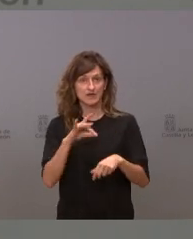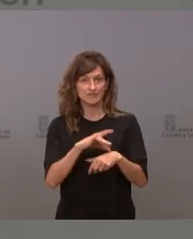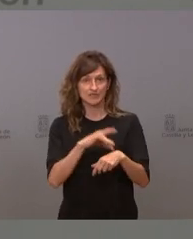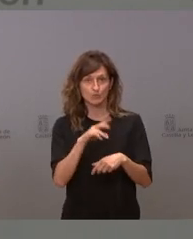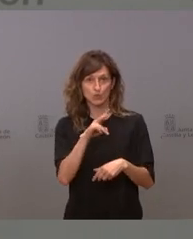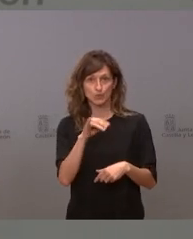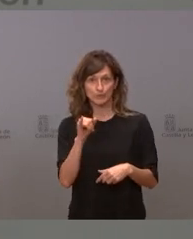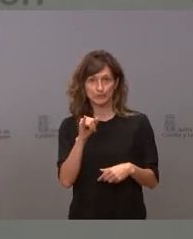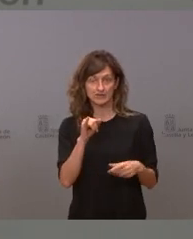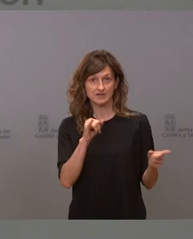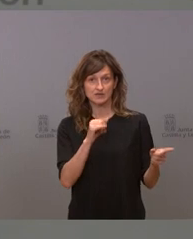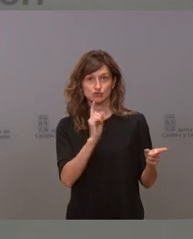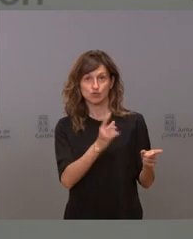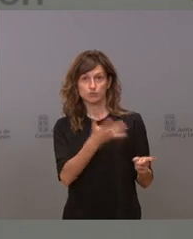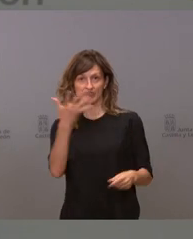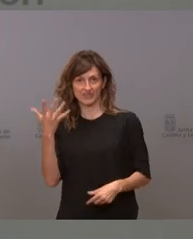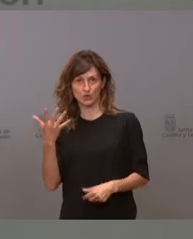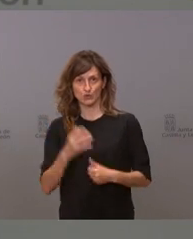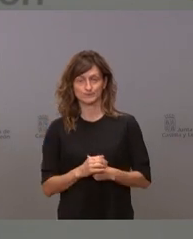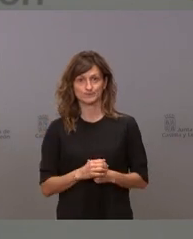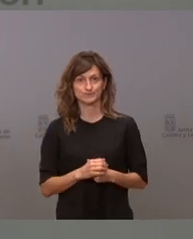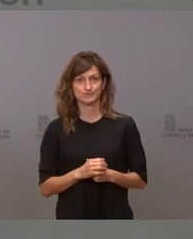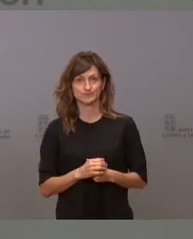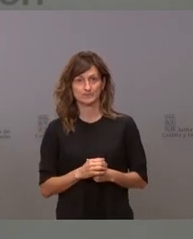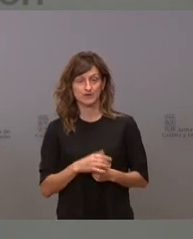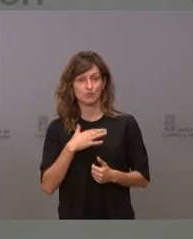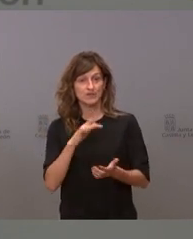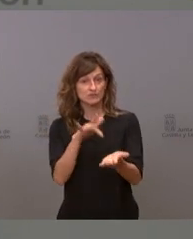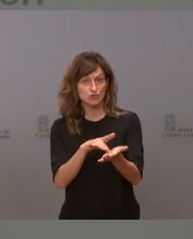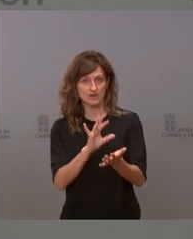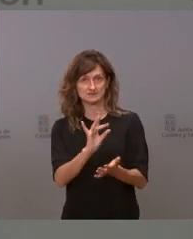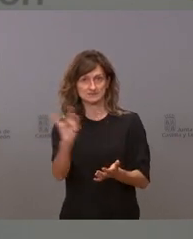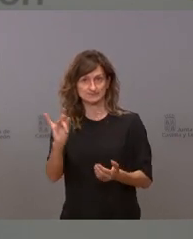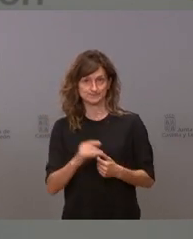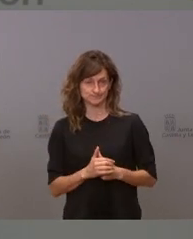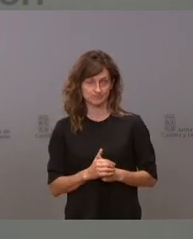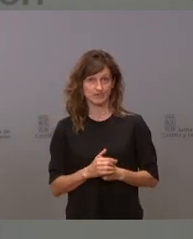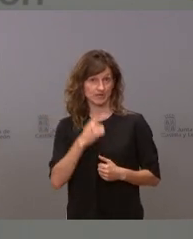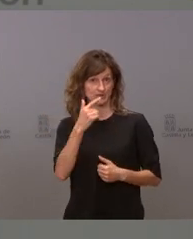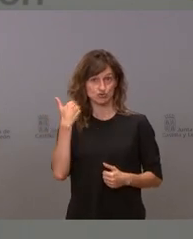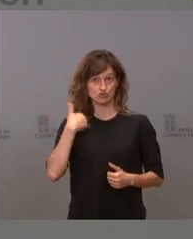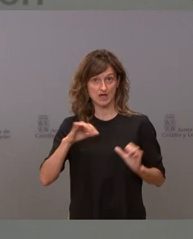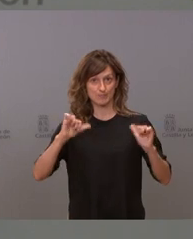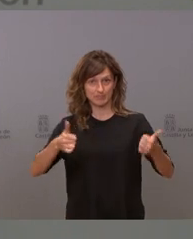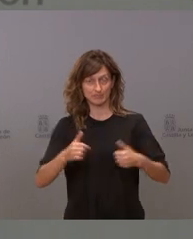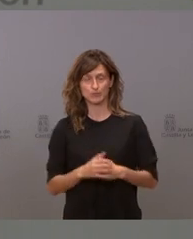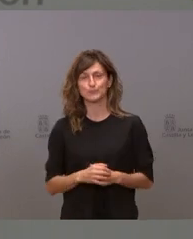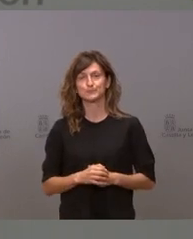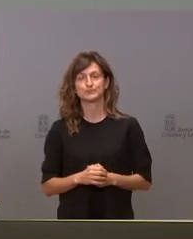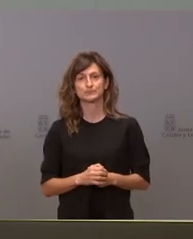de todos estos hay 5 ¿esto puede ocurrir? sí está corriendo ya lo dijimos y esa es la realidad